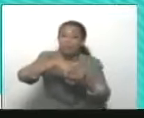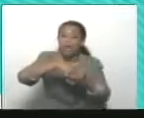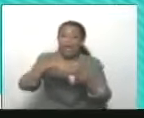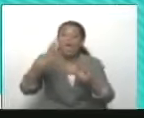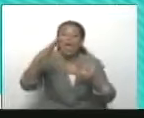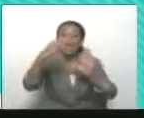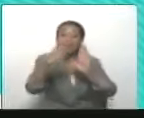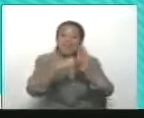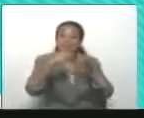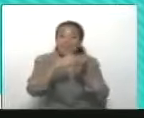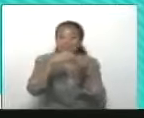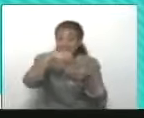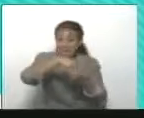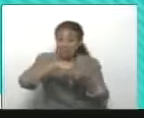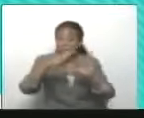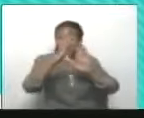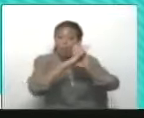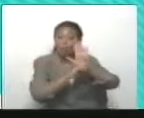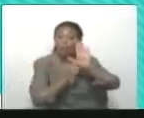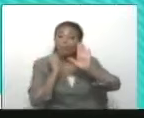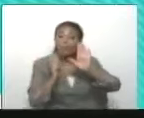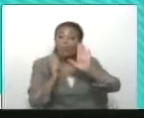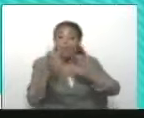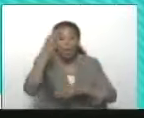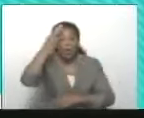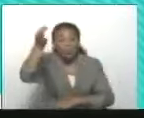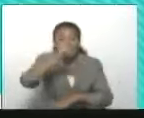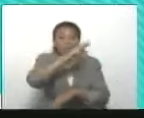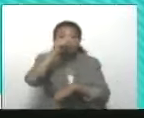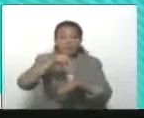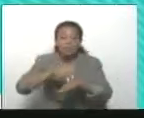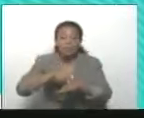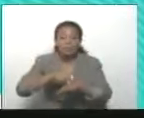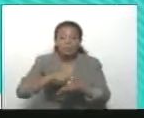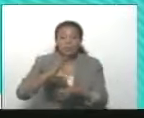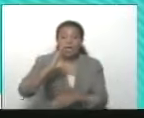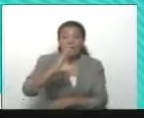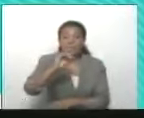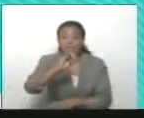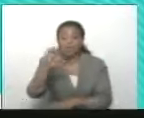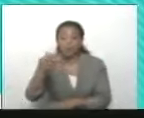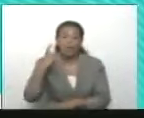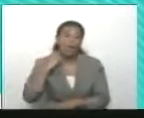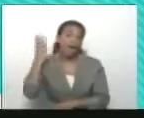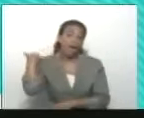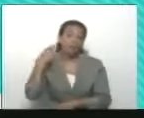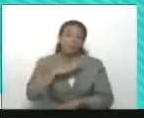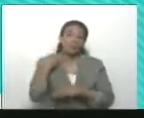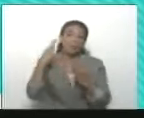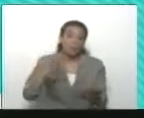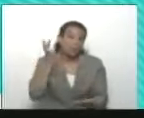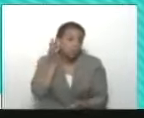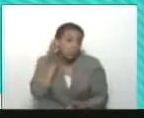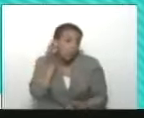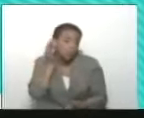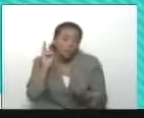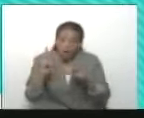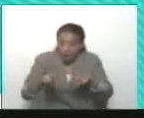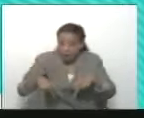constitución, nuestra ley, nuestro Consejo Nacional Electoral, construido por Tibisay Lucena, da.